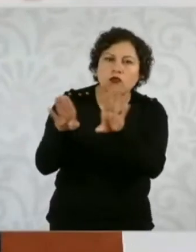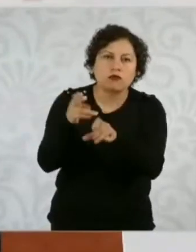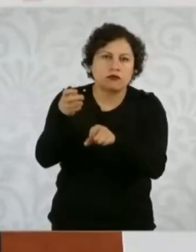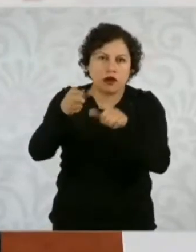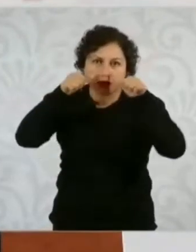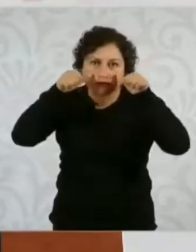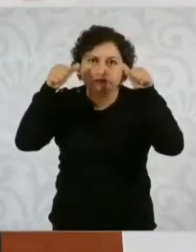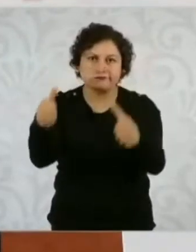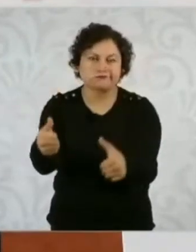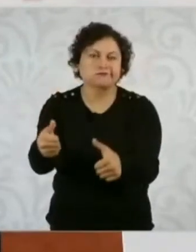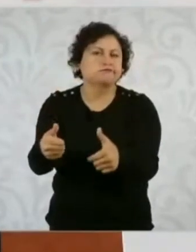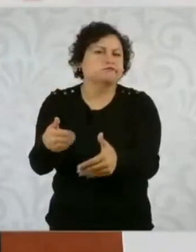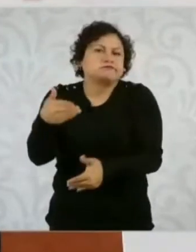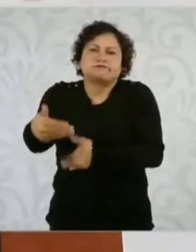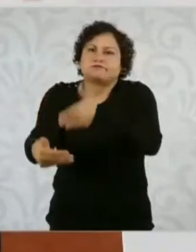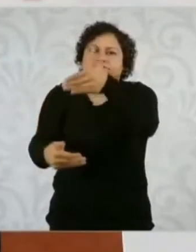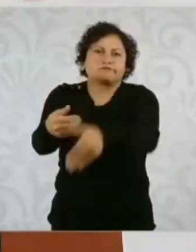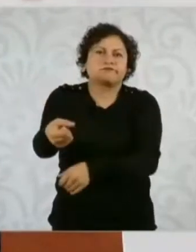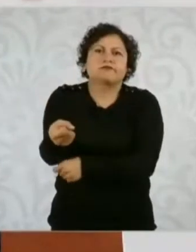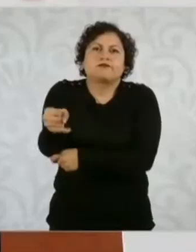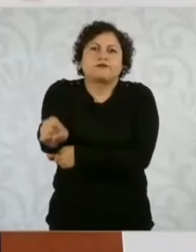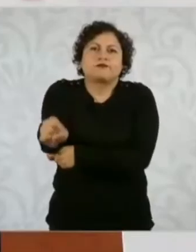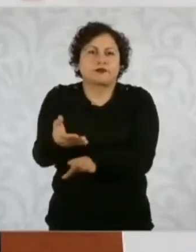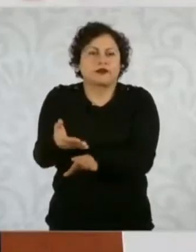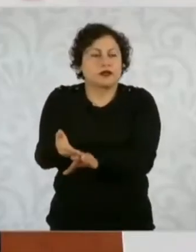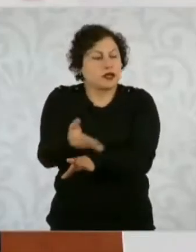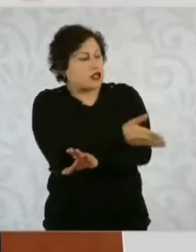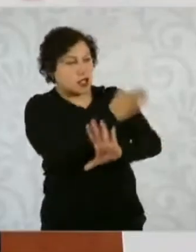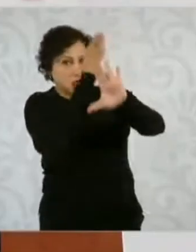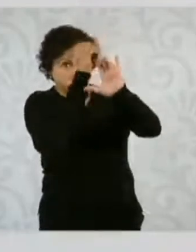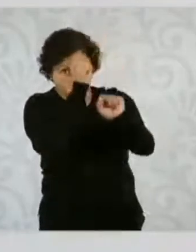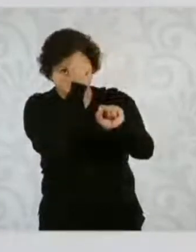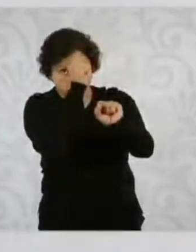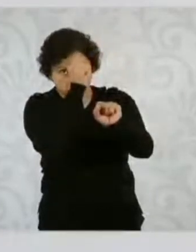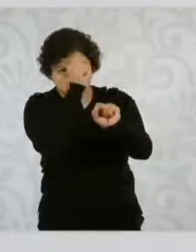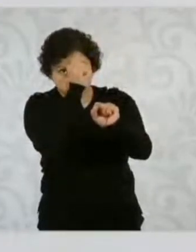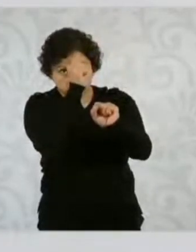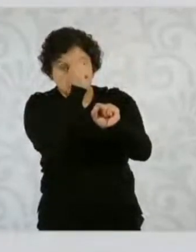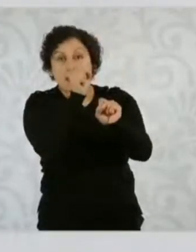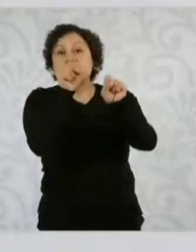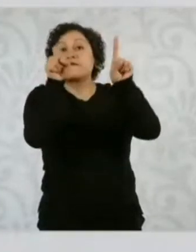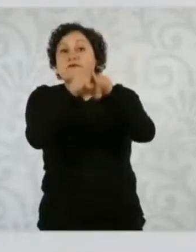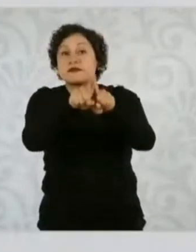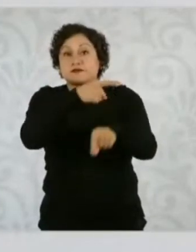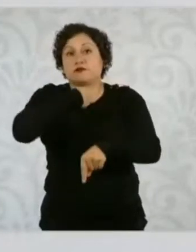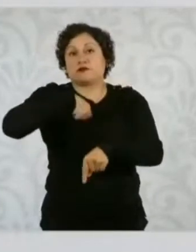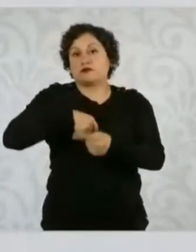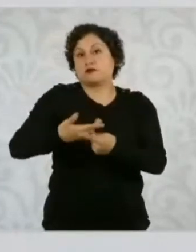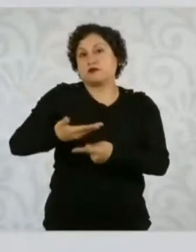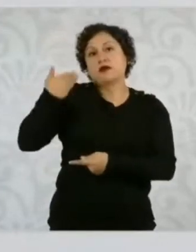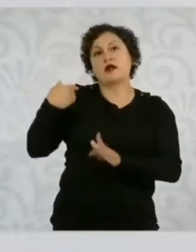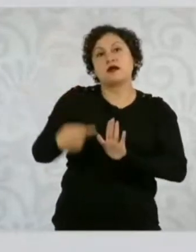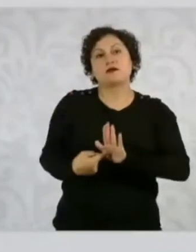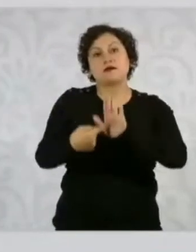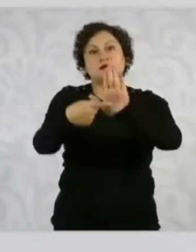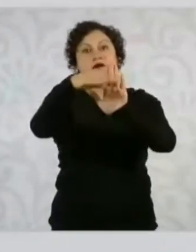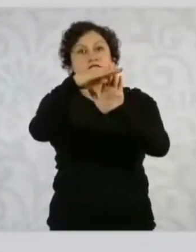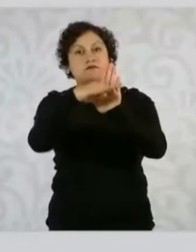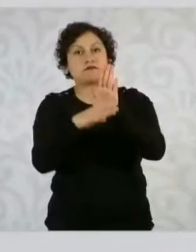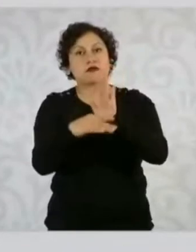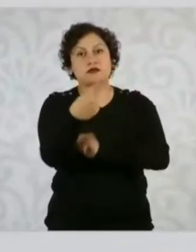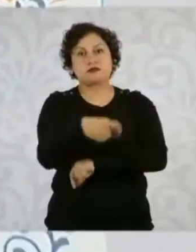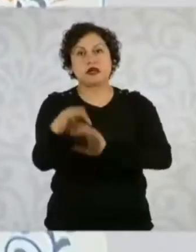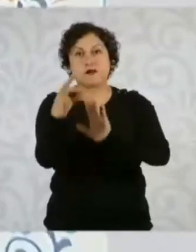Y así le vamos dando seguimiento a los acuerdos y a los 100 puntos que presentamos en el Zócalo. El presidente tenía